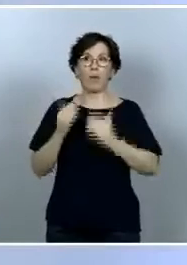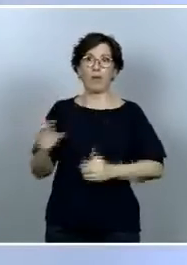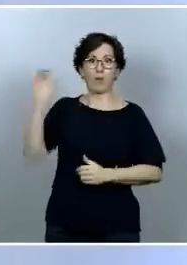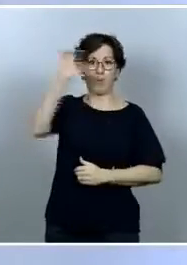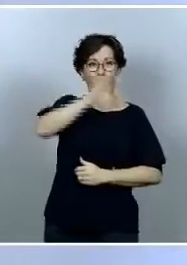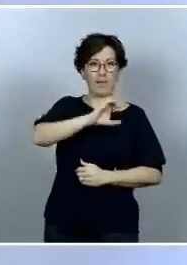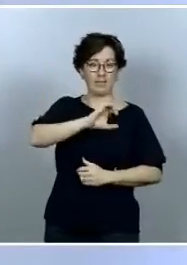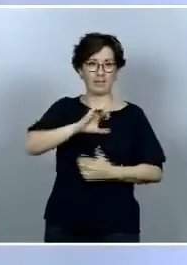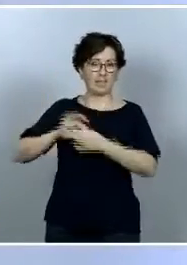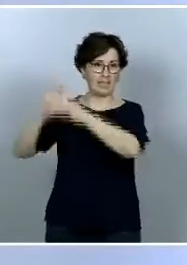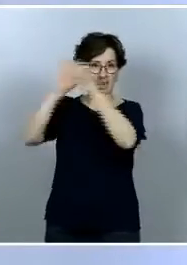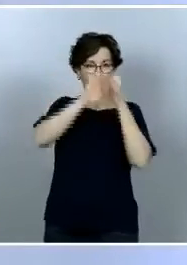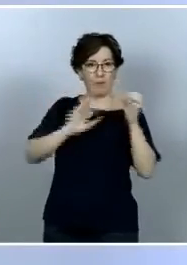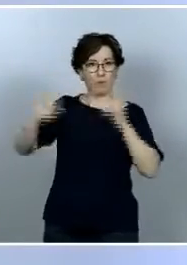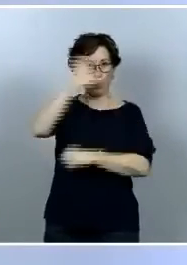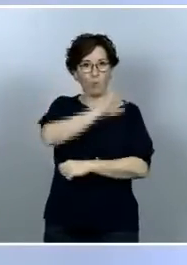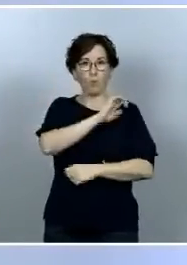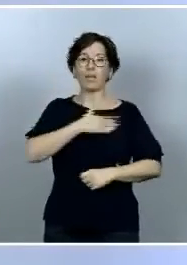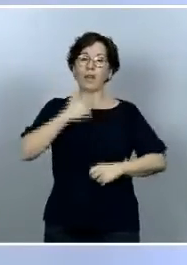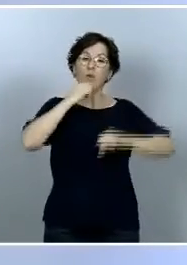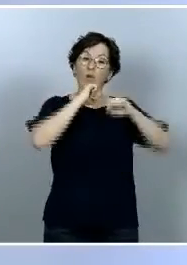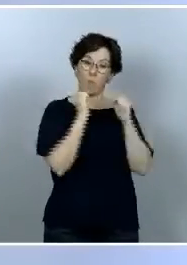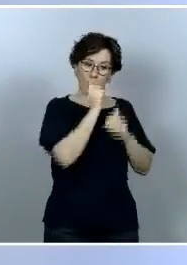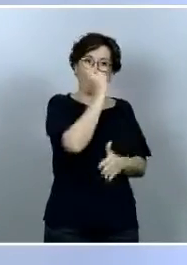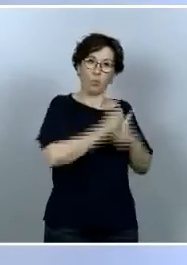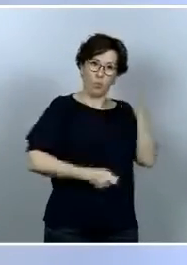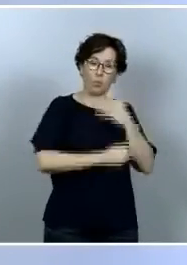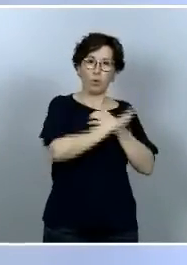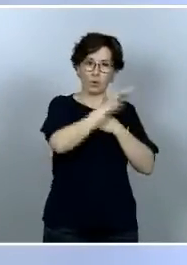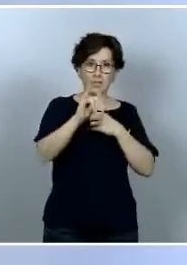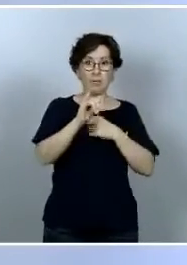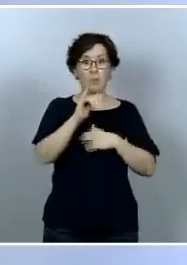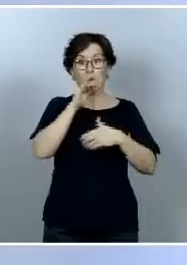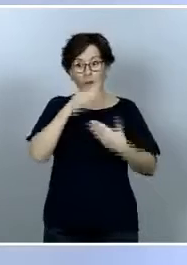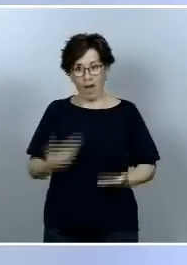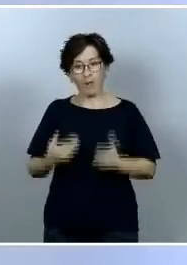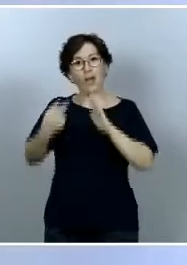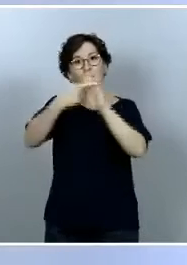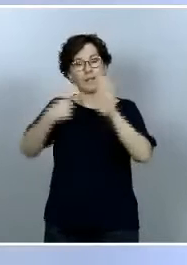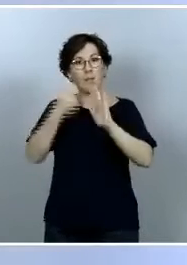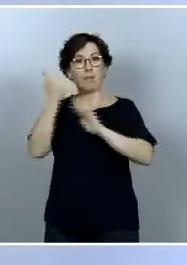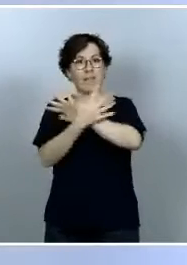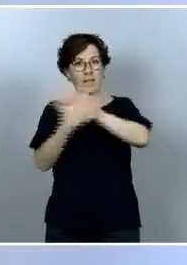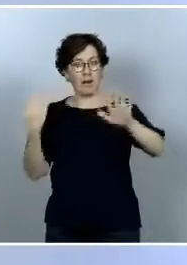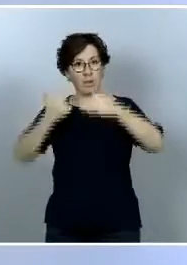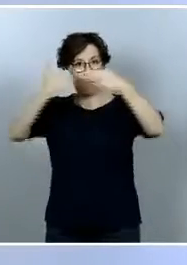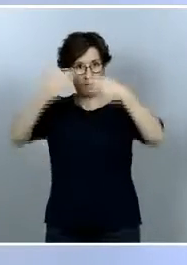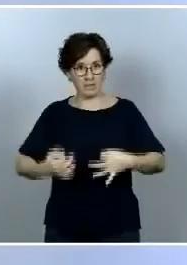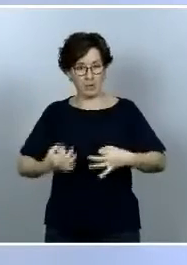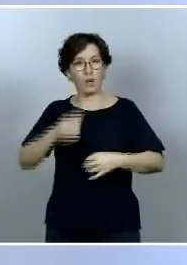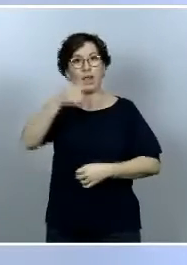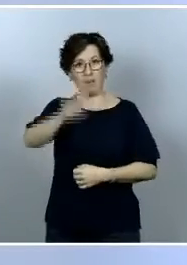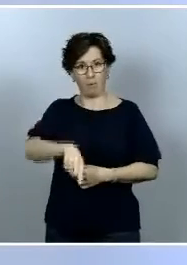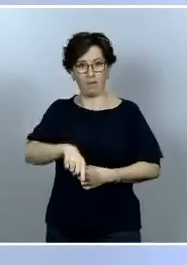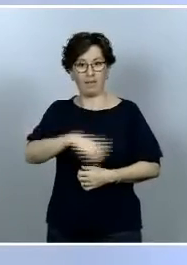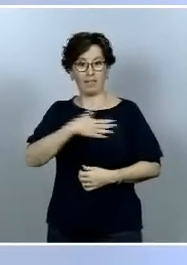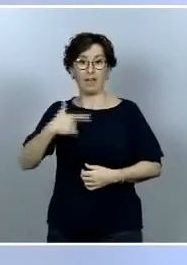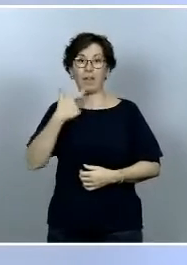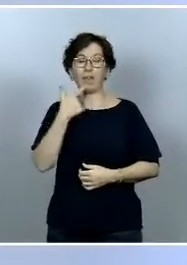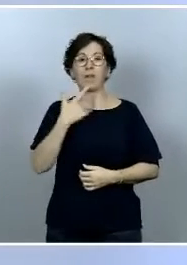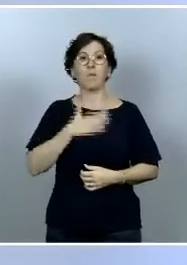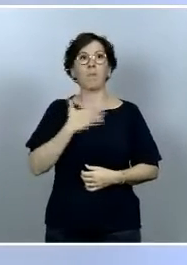duro pero también que nos permite una desescalada más segura y más rápida y por fe y en este contexto permite también, por ejemplo, que nos